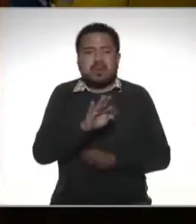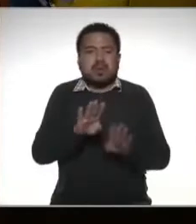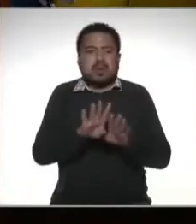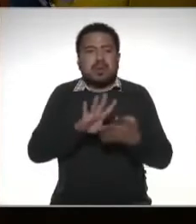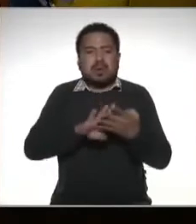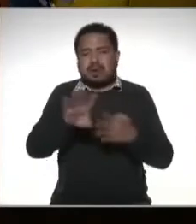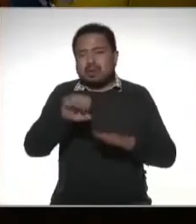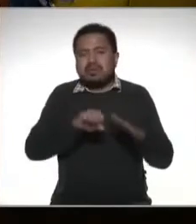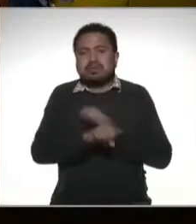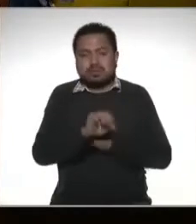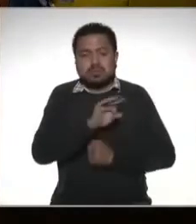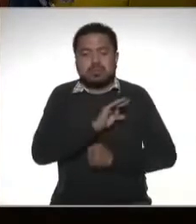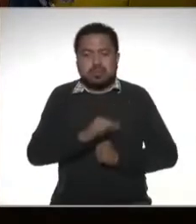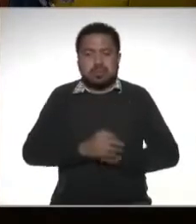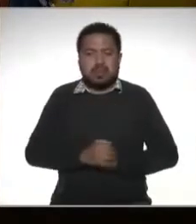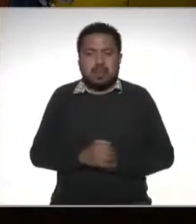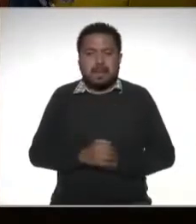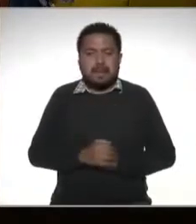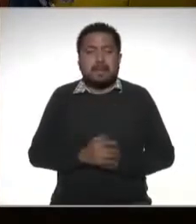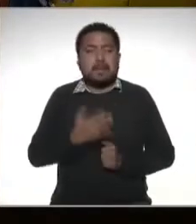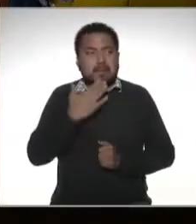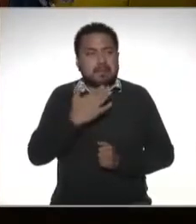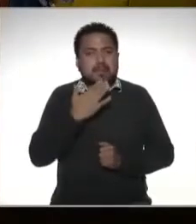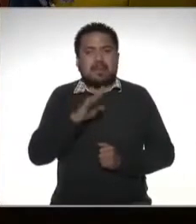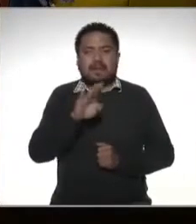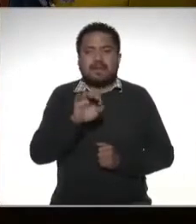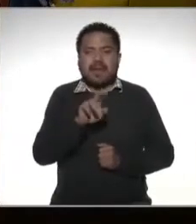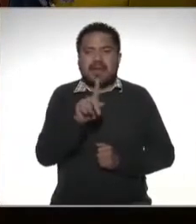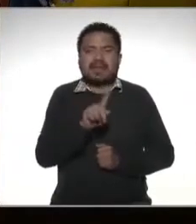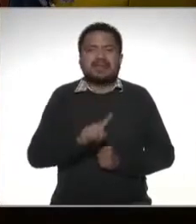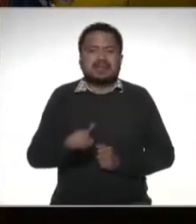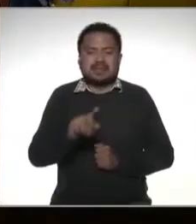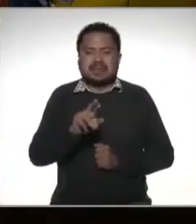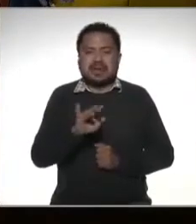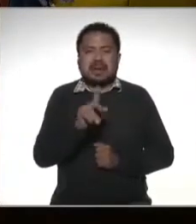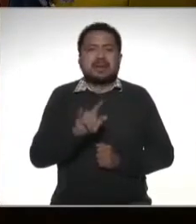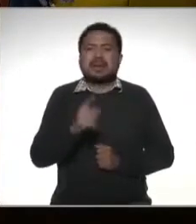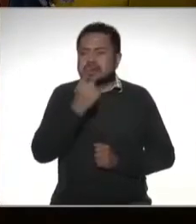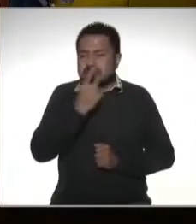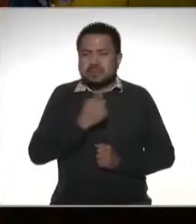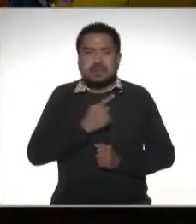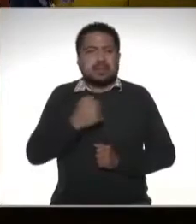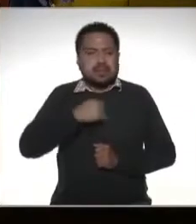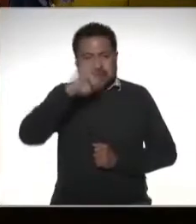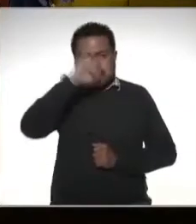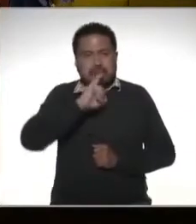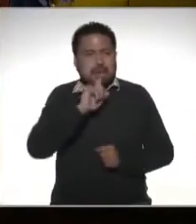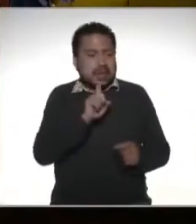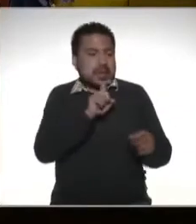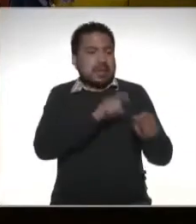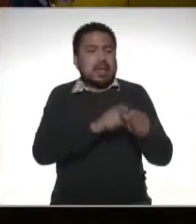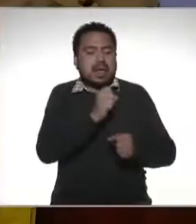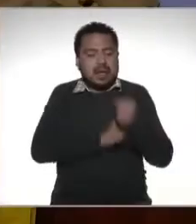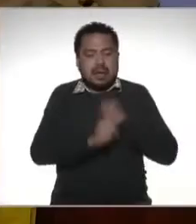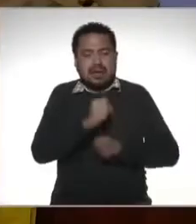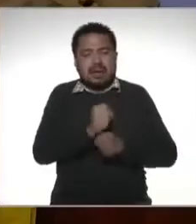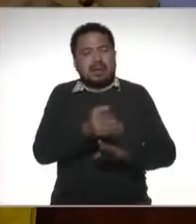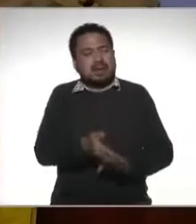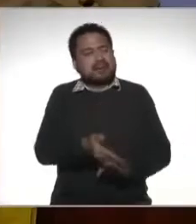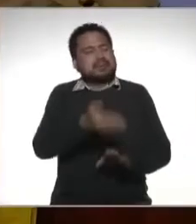la libertad buenísimo Beatriz Ramírez nos dice a mí mi patrón me dio de alta hace varios años como nos